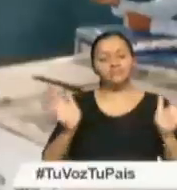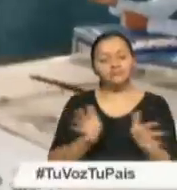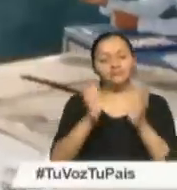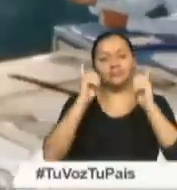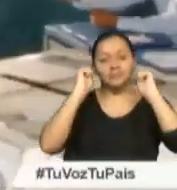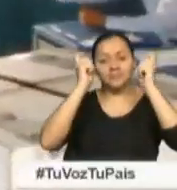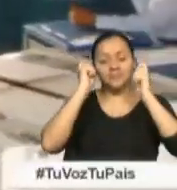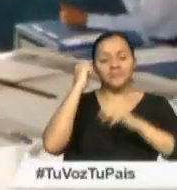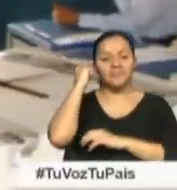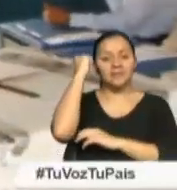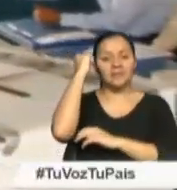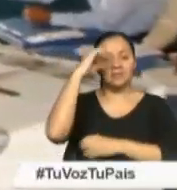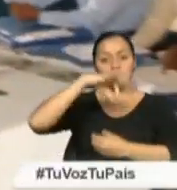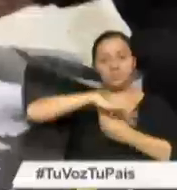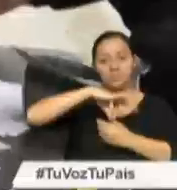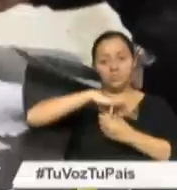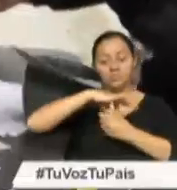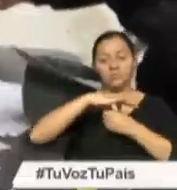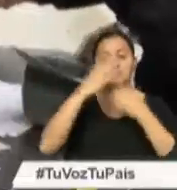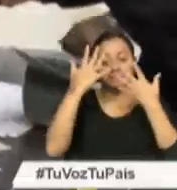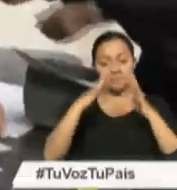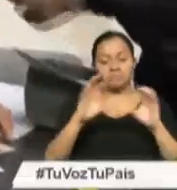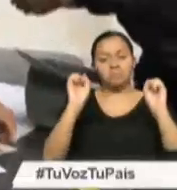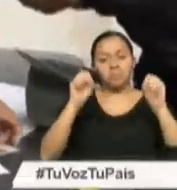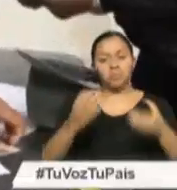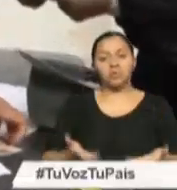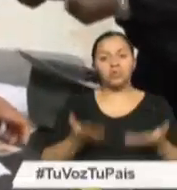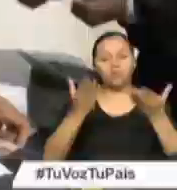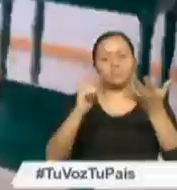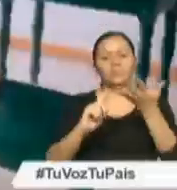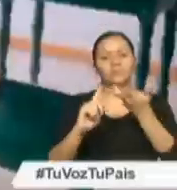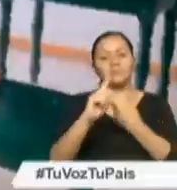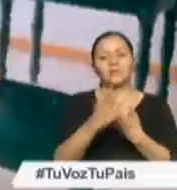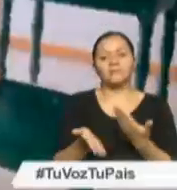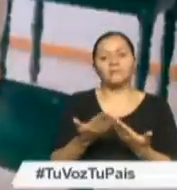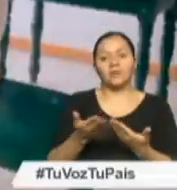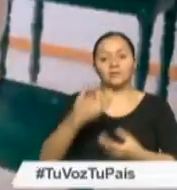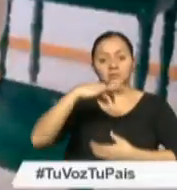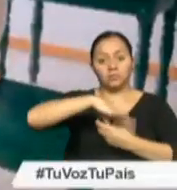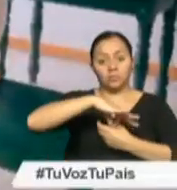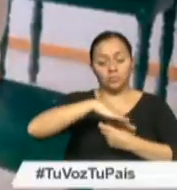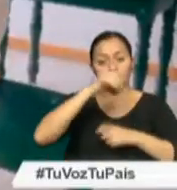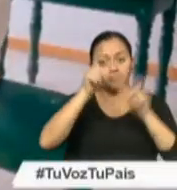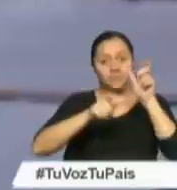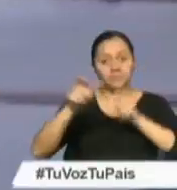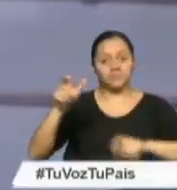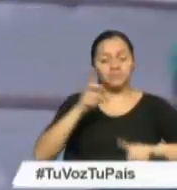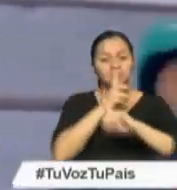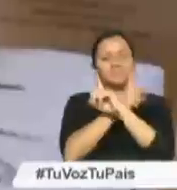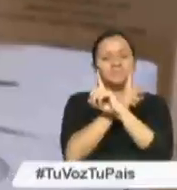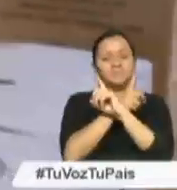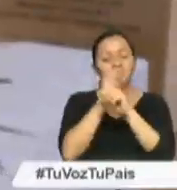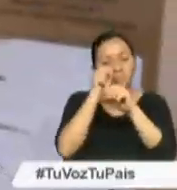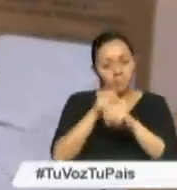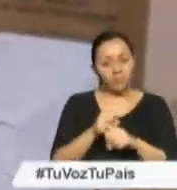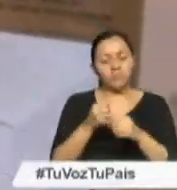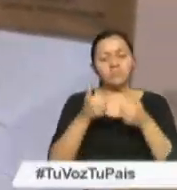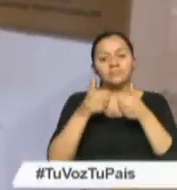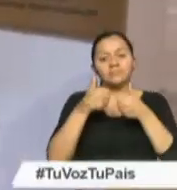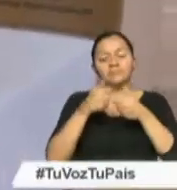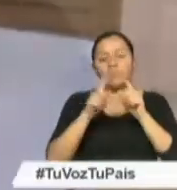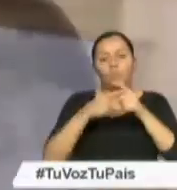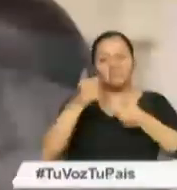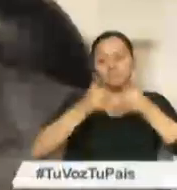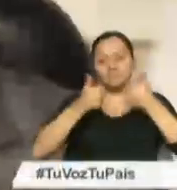la campaña Tienden Derecho a Votar, con la cual se brindan una serie de facilidades para que las personas con discapacidad ejerzan su derecho al